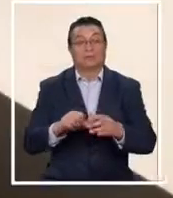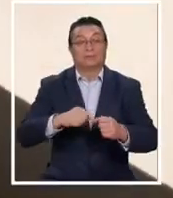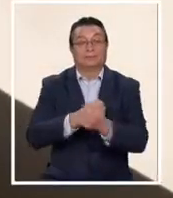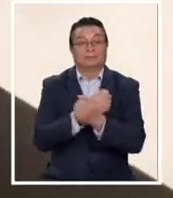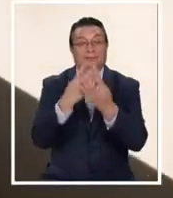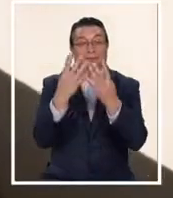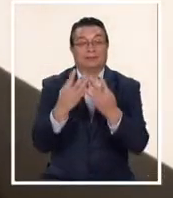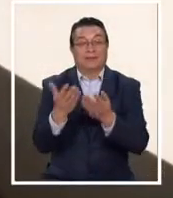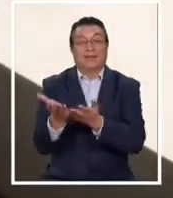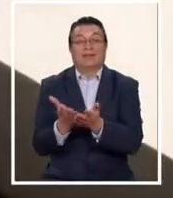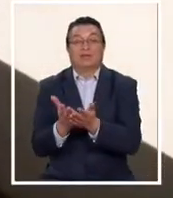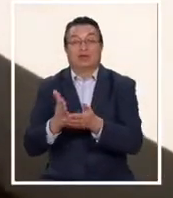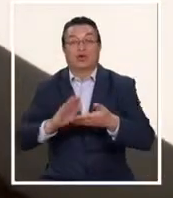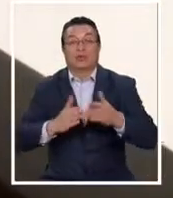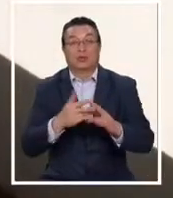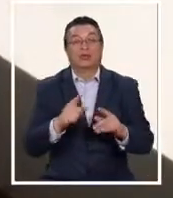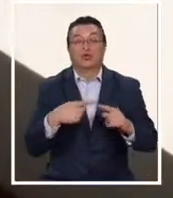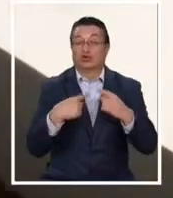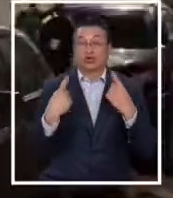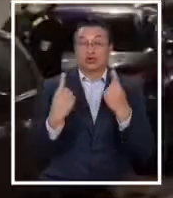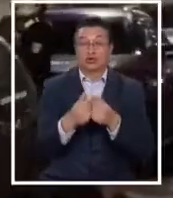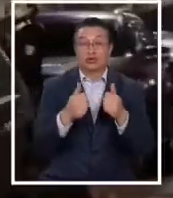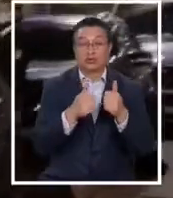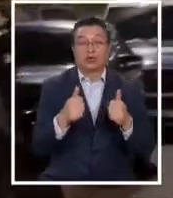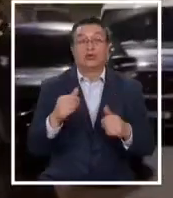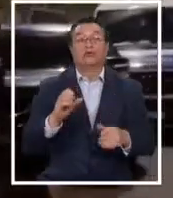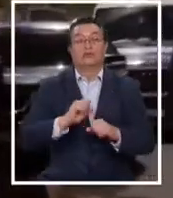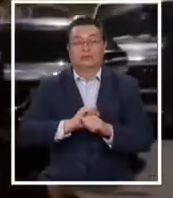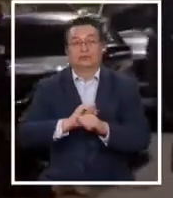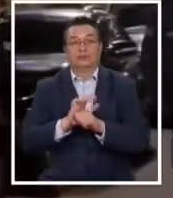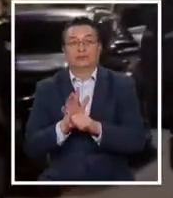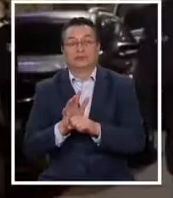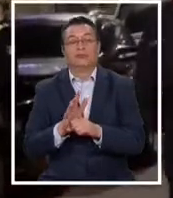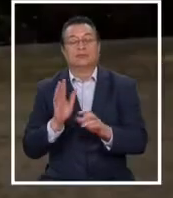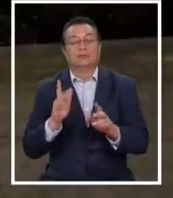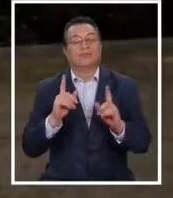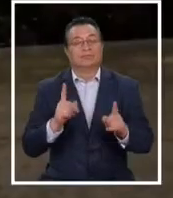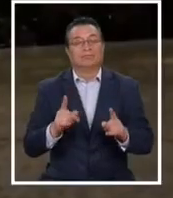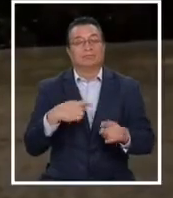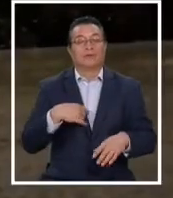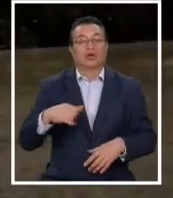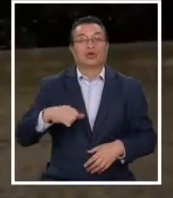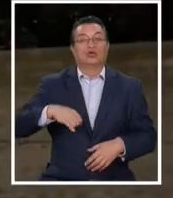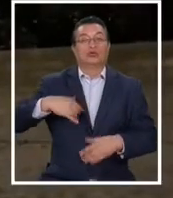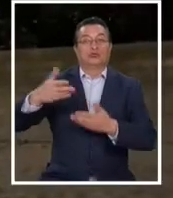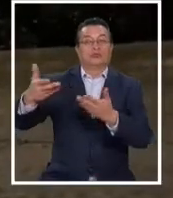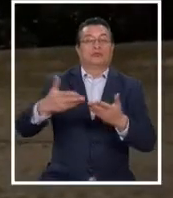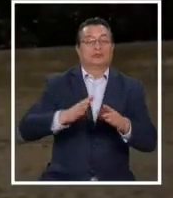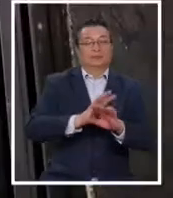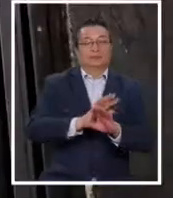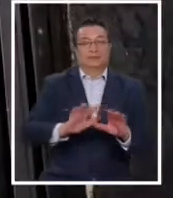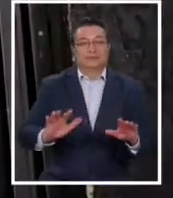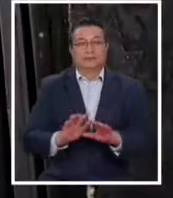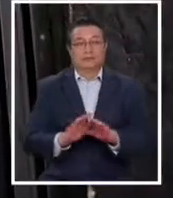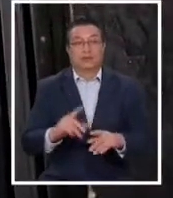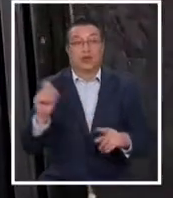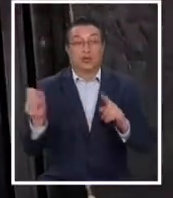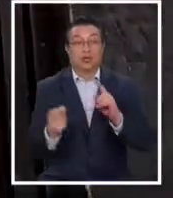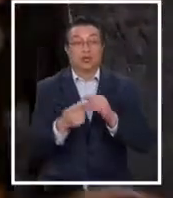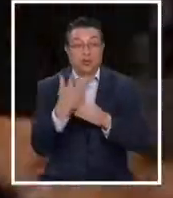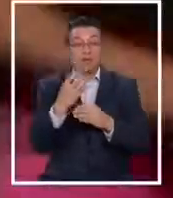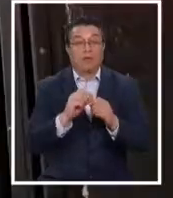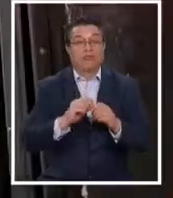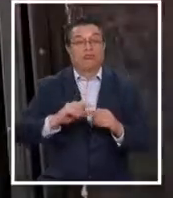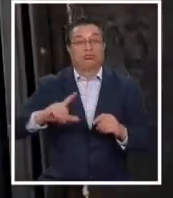comunitario, las autoridades sanitarias a nivel global buscan que el COVID-19 deje de ser el invitado de honor a las fiestas clandestinas, en un nuevo pic de la